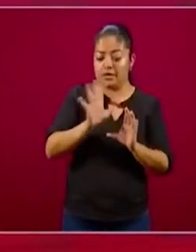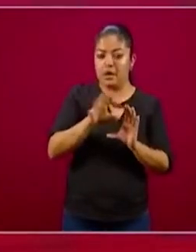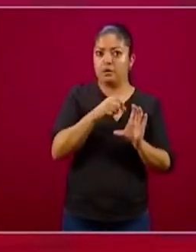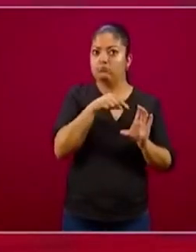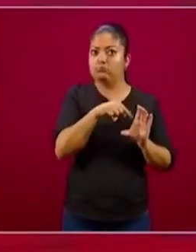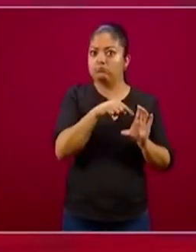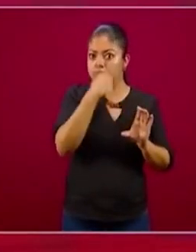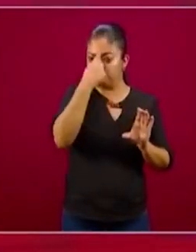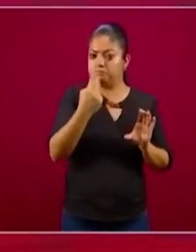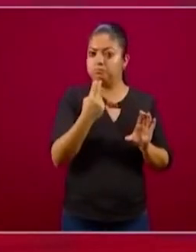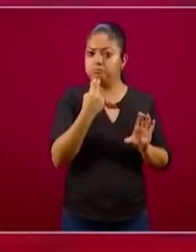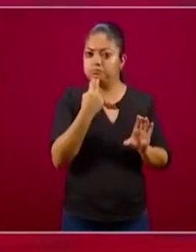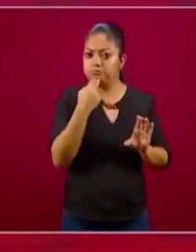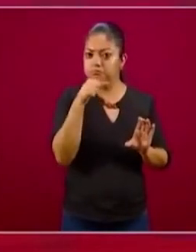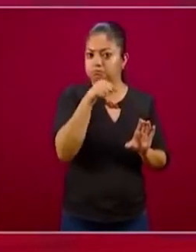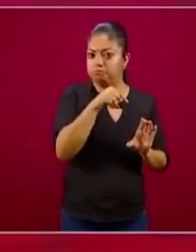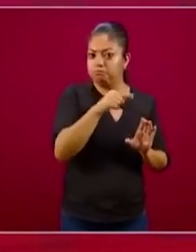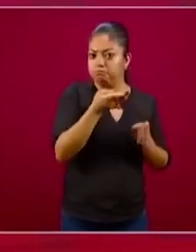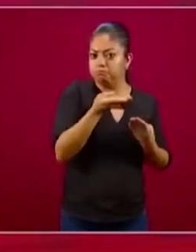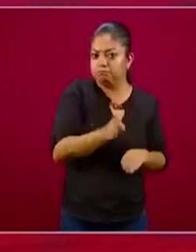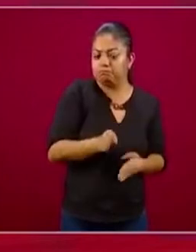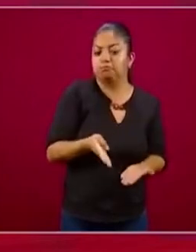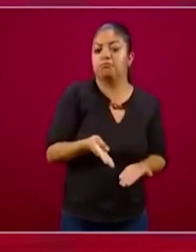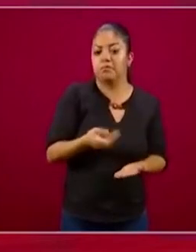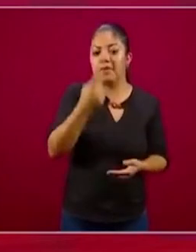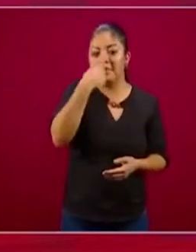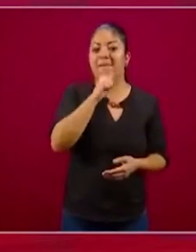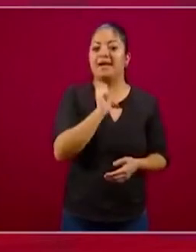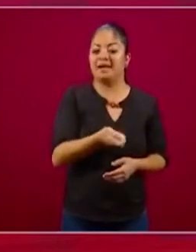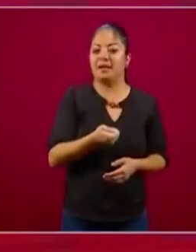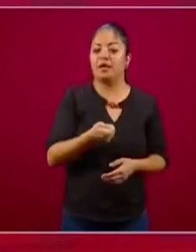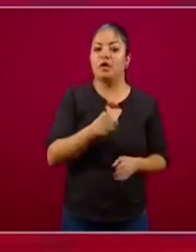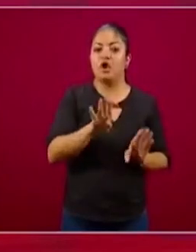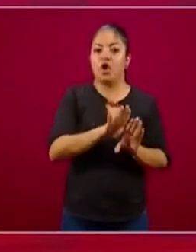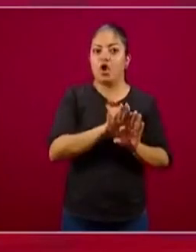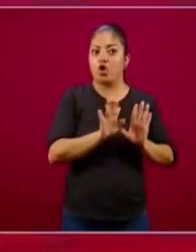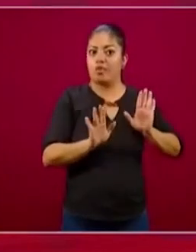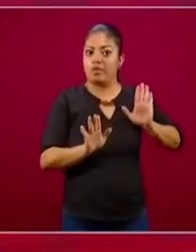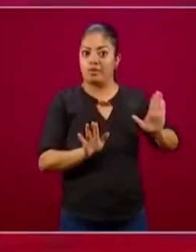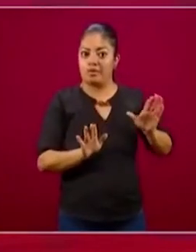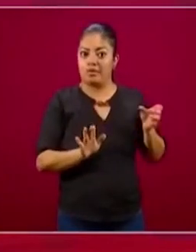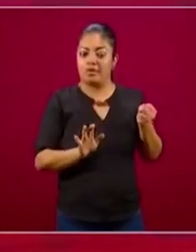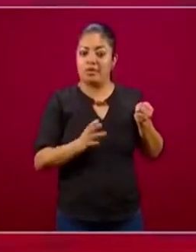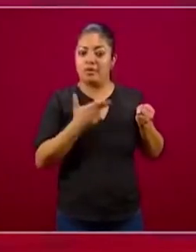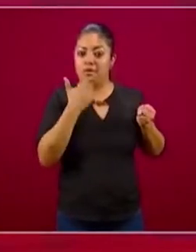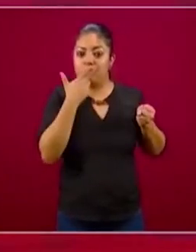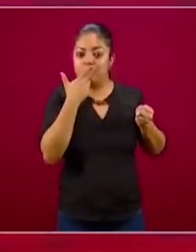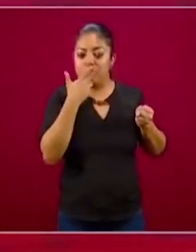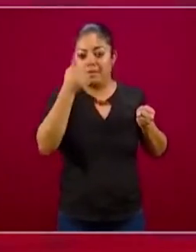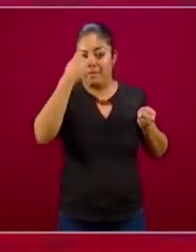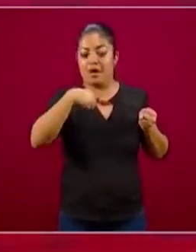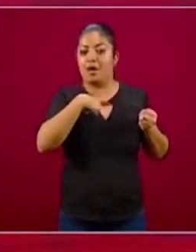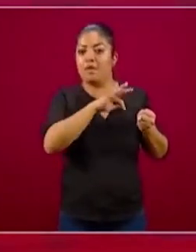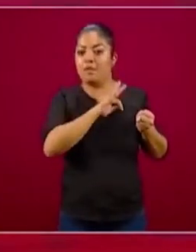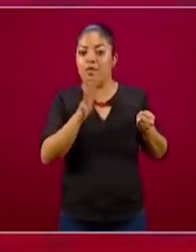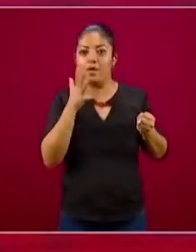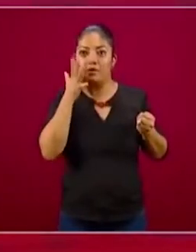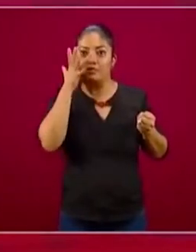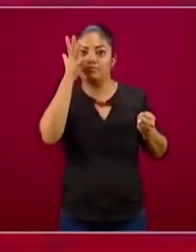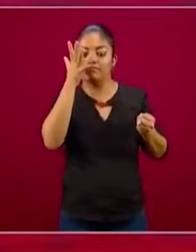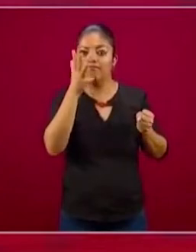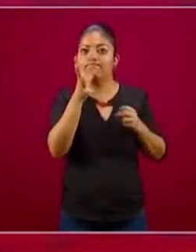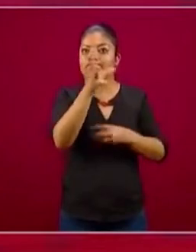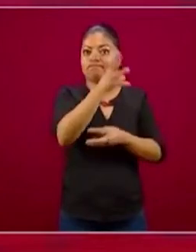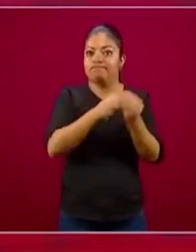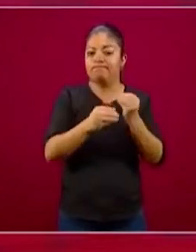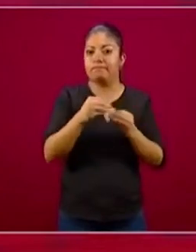construir una identidad bancaria, tenerla ahí, poder tener acceso a